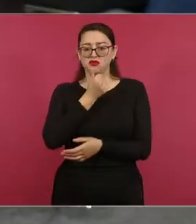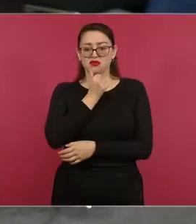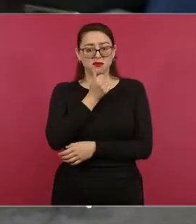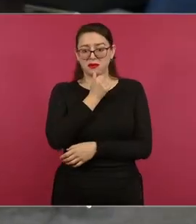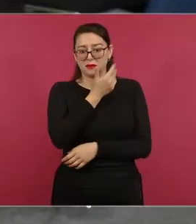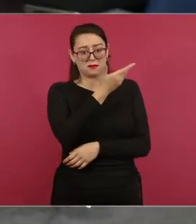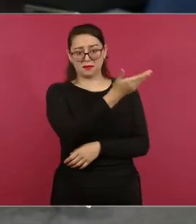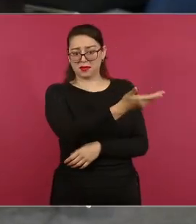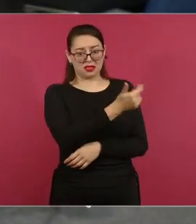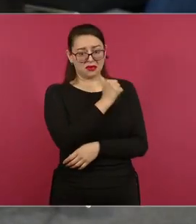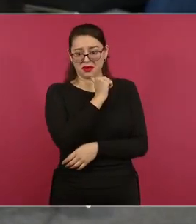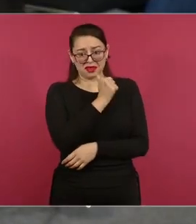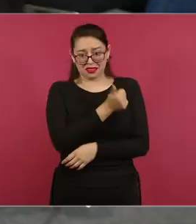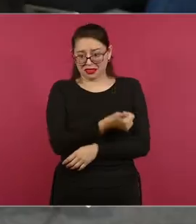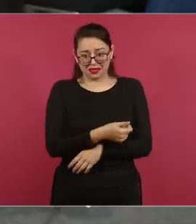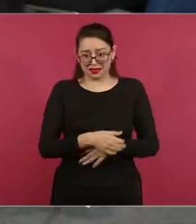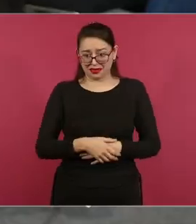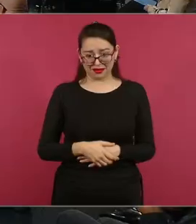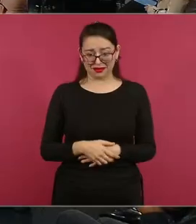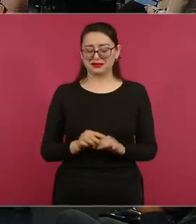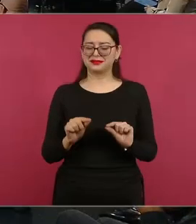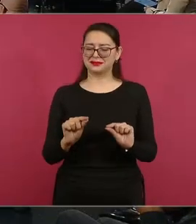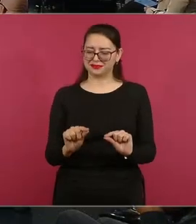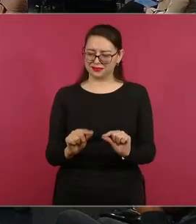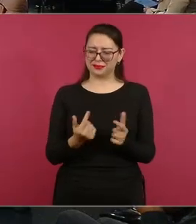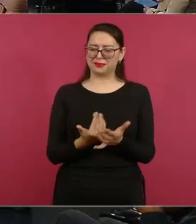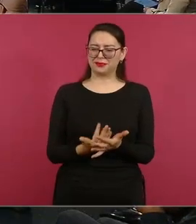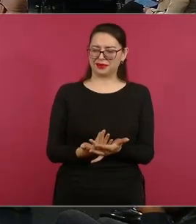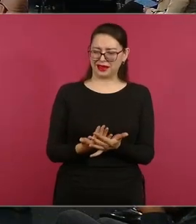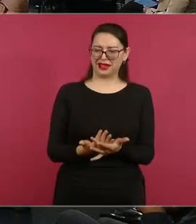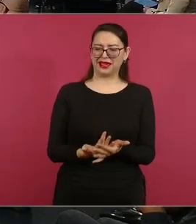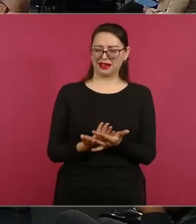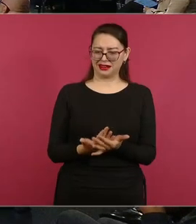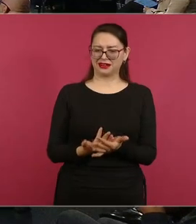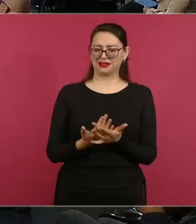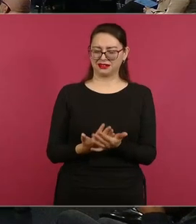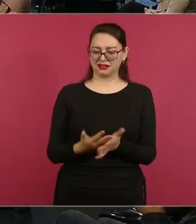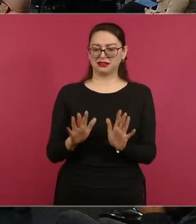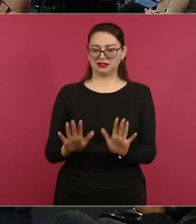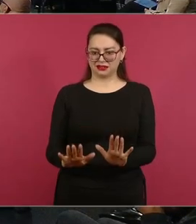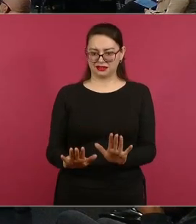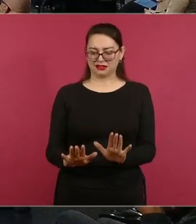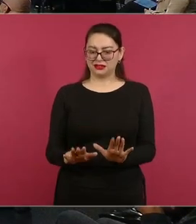sí, vamos a ver. Nosotros no es